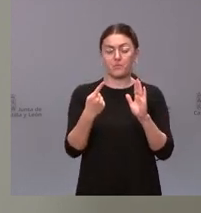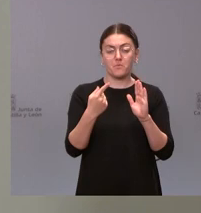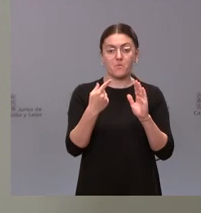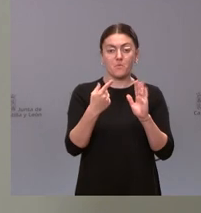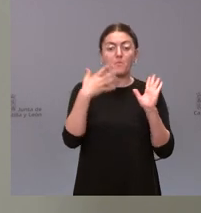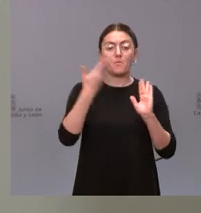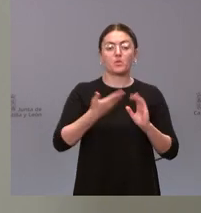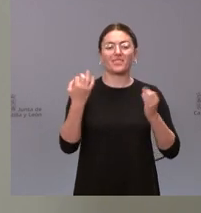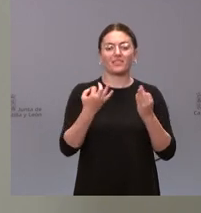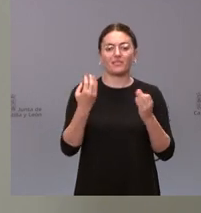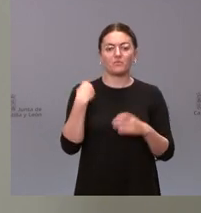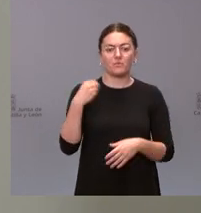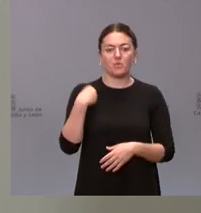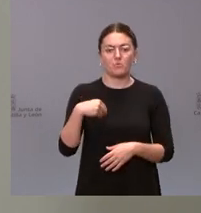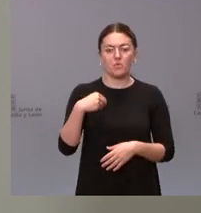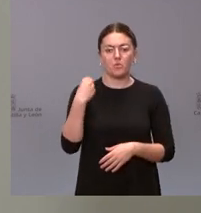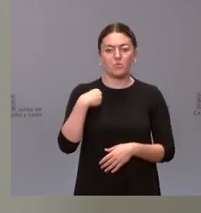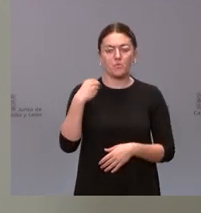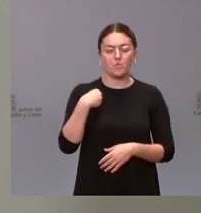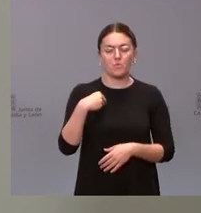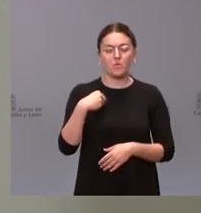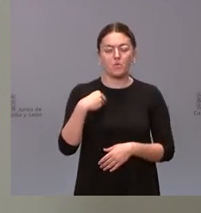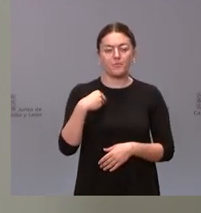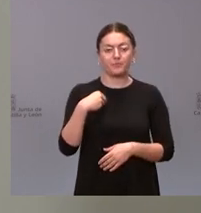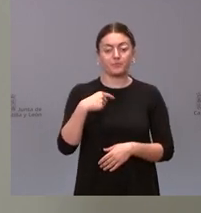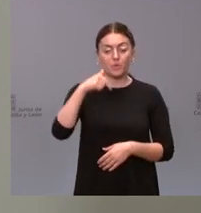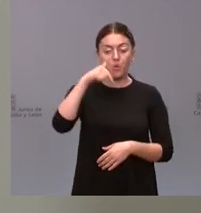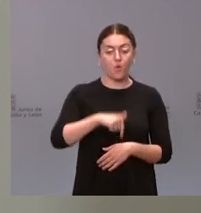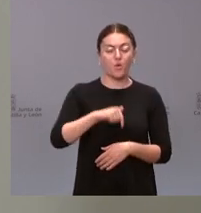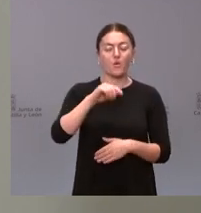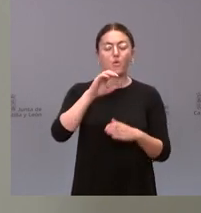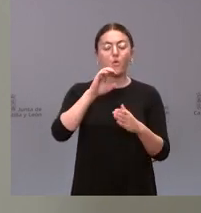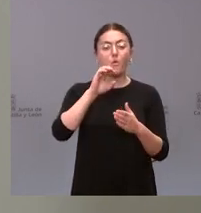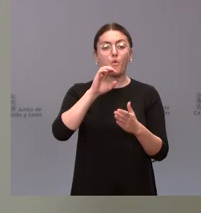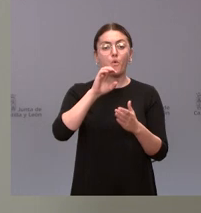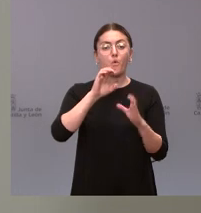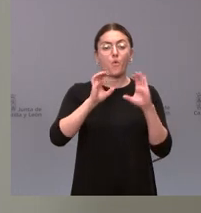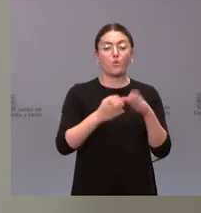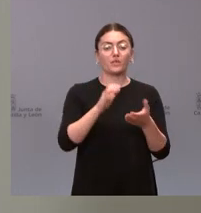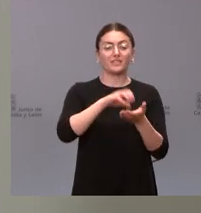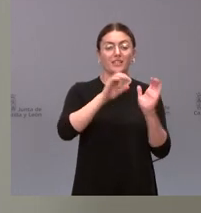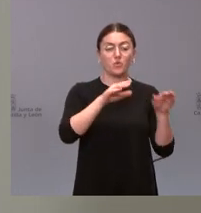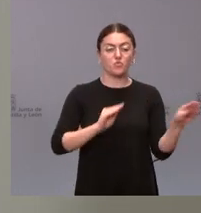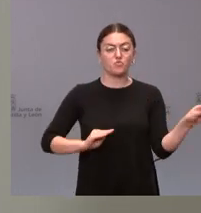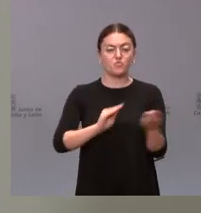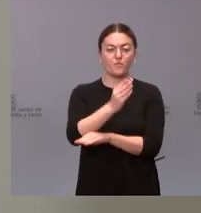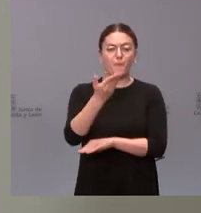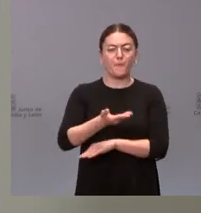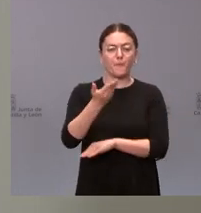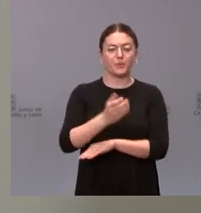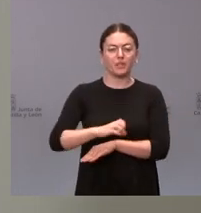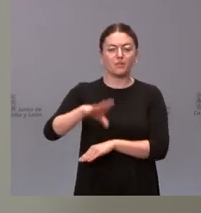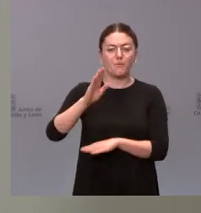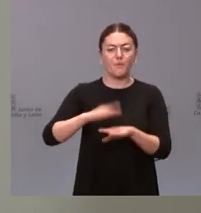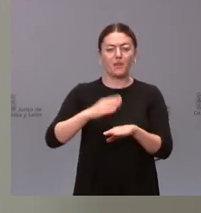añadido de su respuesta viene el hecho de que hoy la Junta de Castilla y León ha otorgado una subvención importante para llevar a cabo las